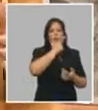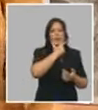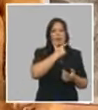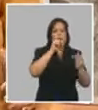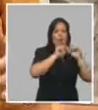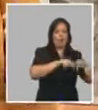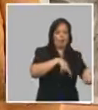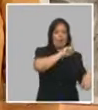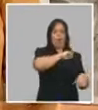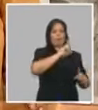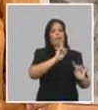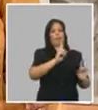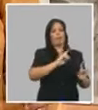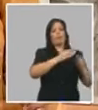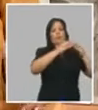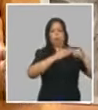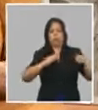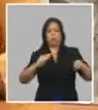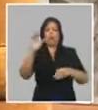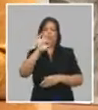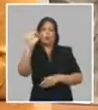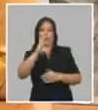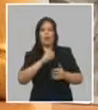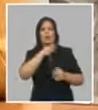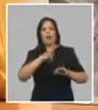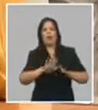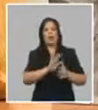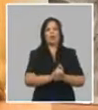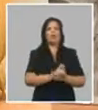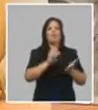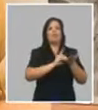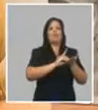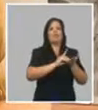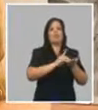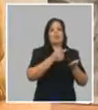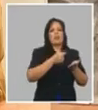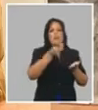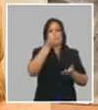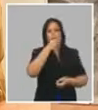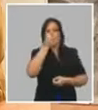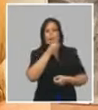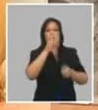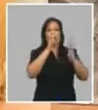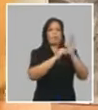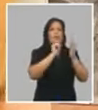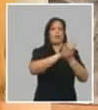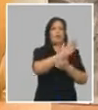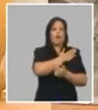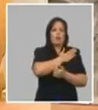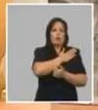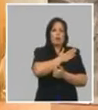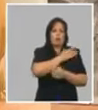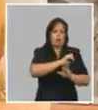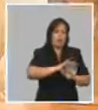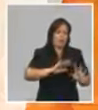Estas dietas que vencieron en el mes de marzo tienen que volverse a renovar en el mes de septiembre. En septiembre